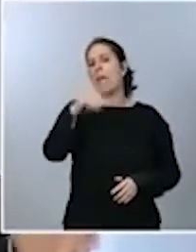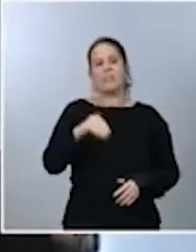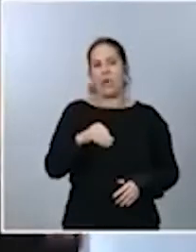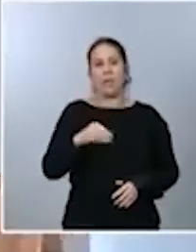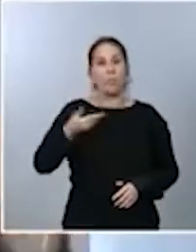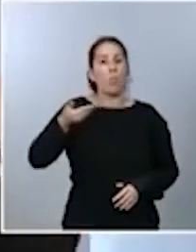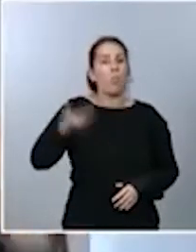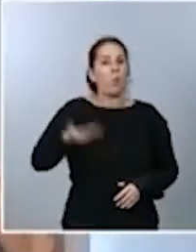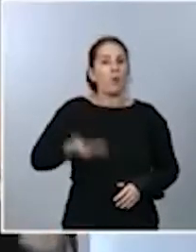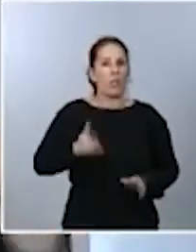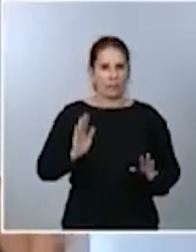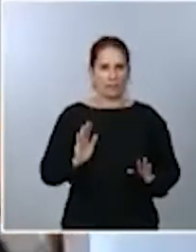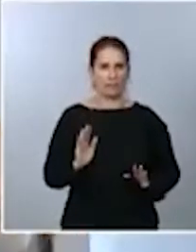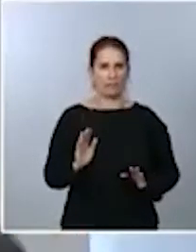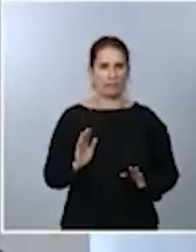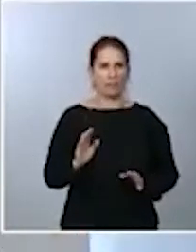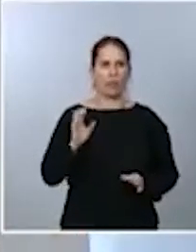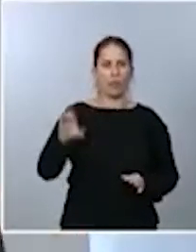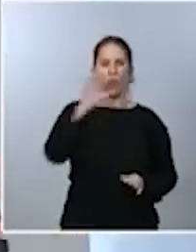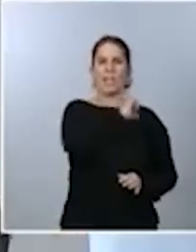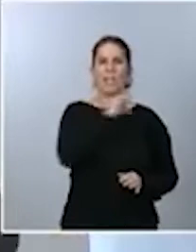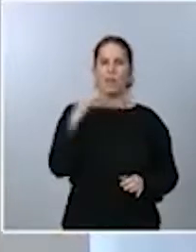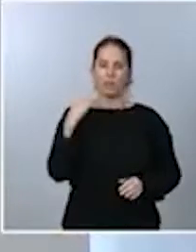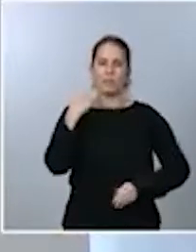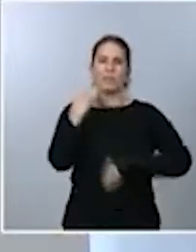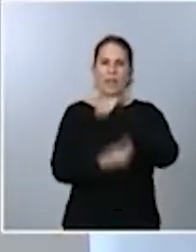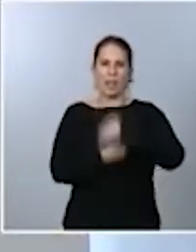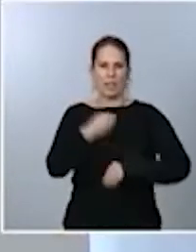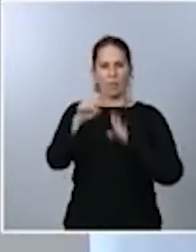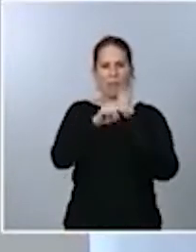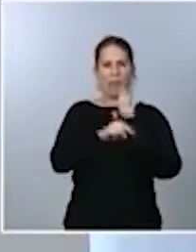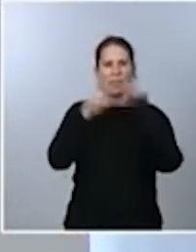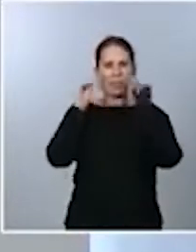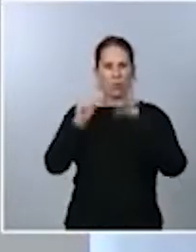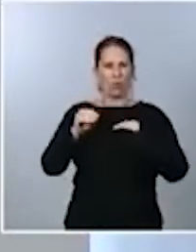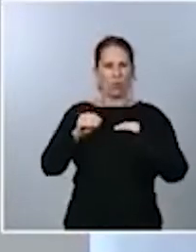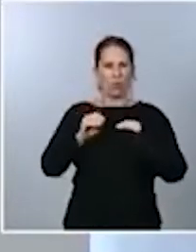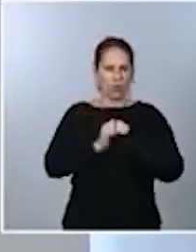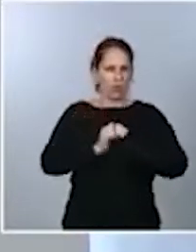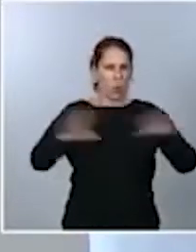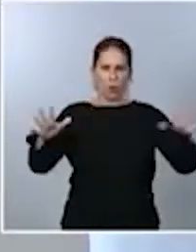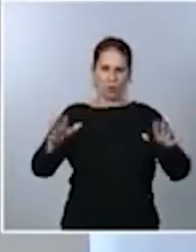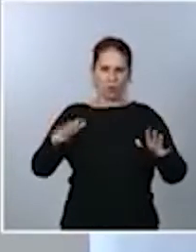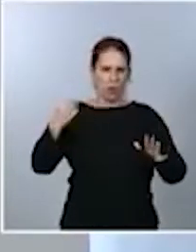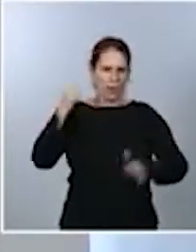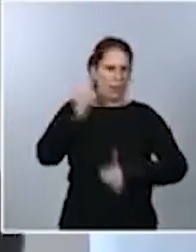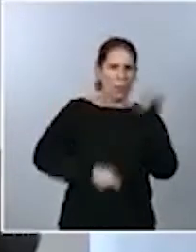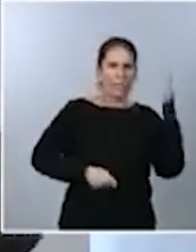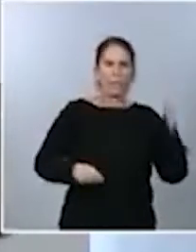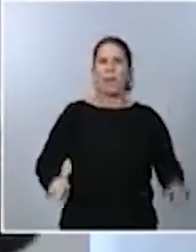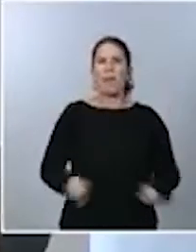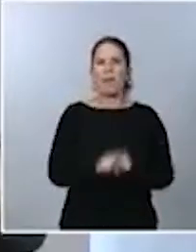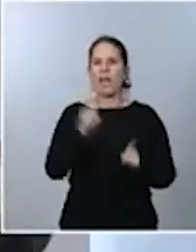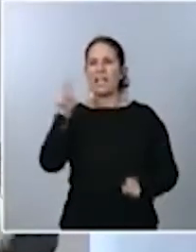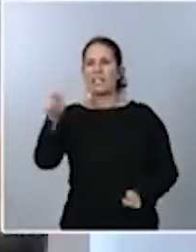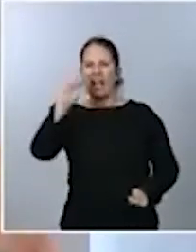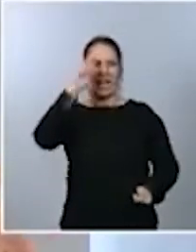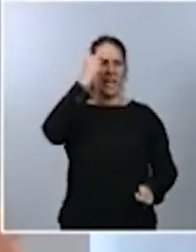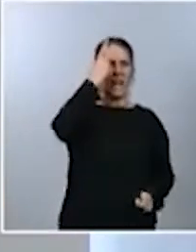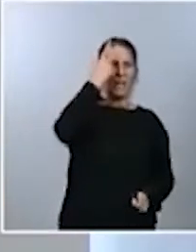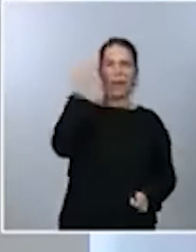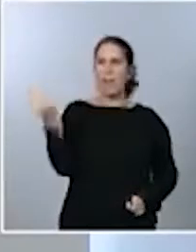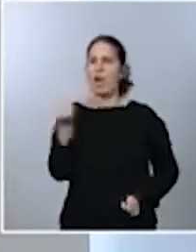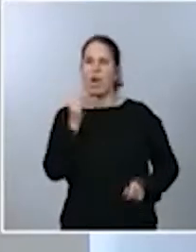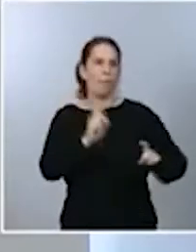comunidades autónomas están tomando medidas contra el dinero. Y a mí me importa relativamente poco si una cambio de opinión mejora, empeora. Lo que quiero es que tenemos las